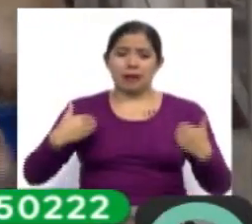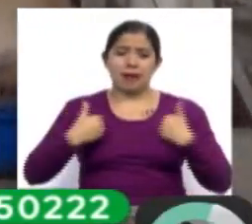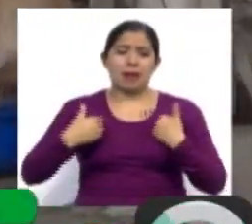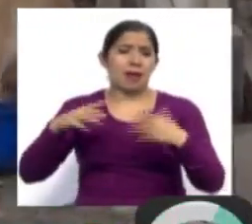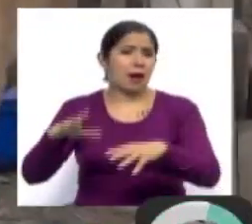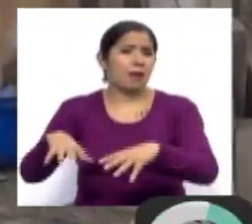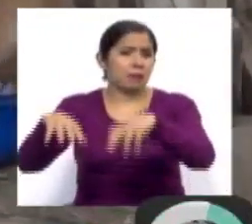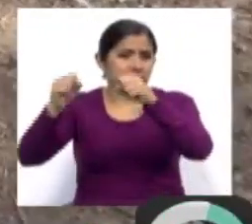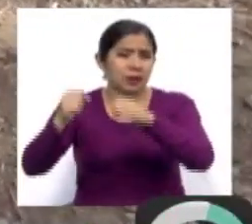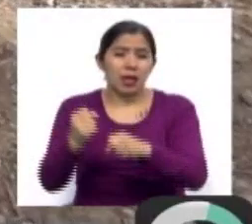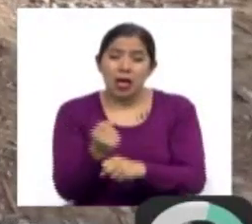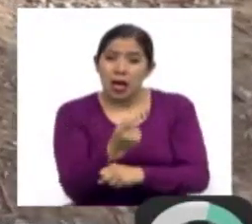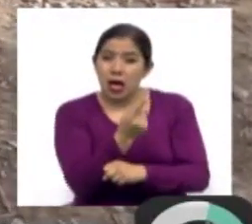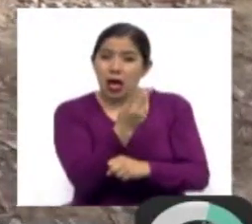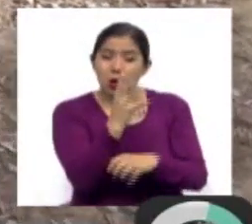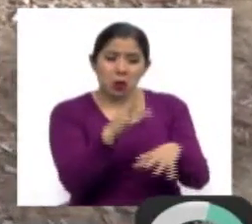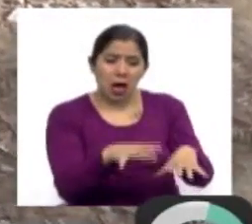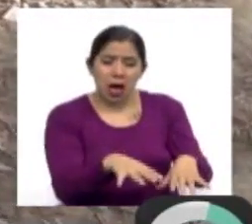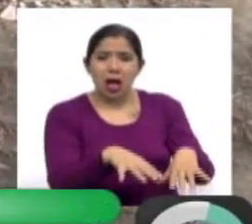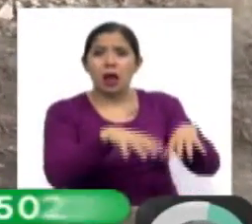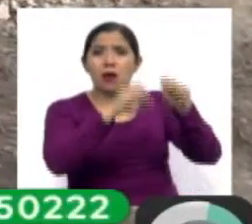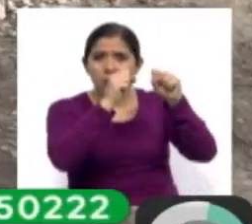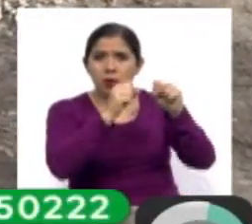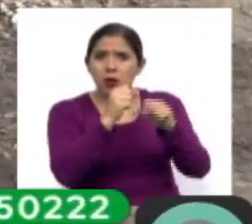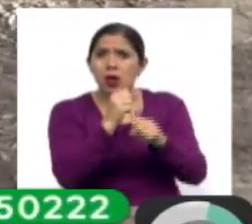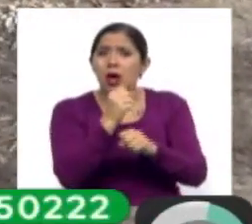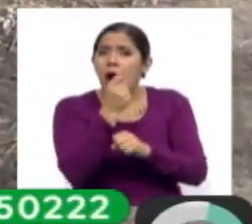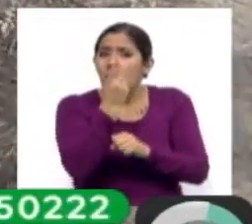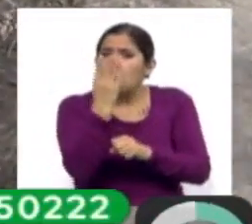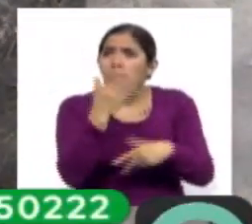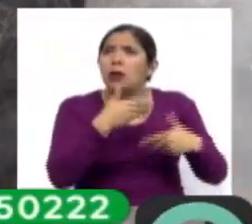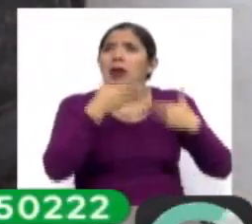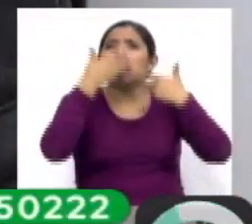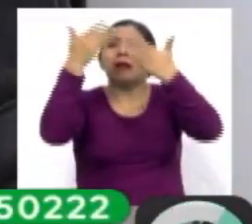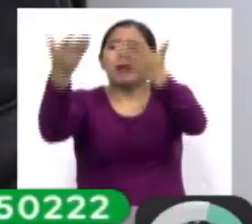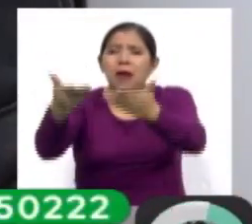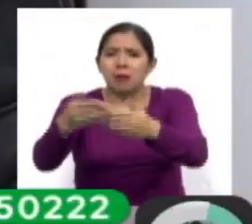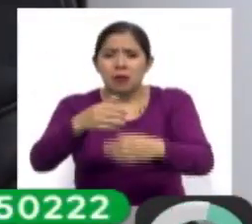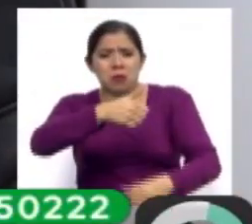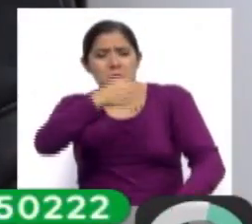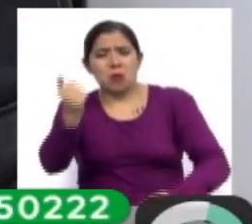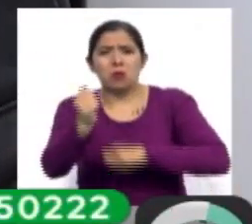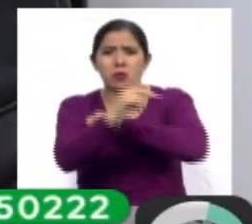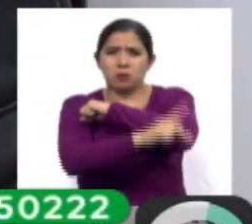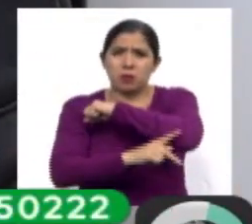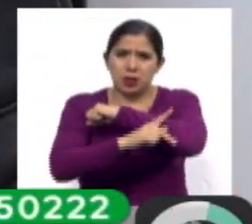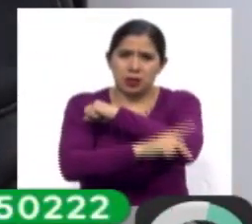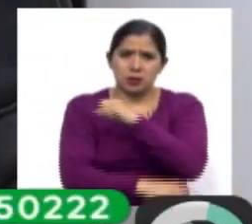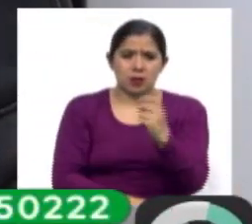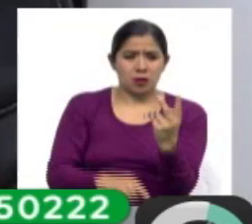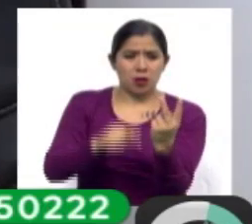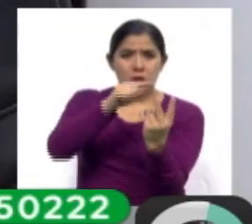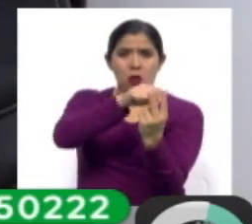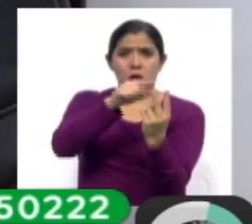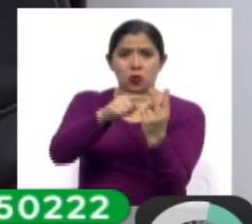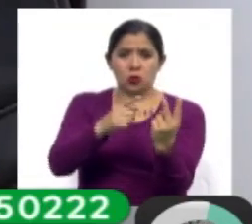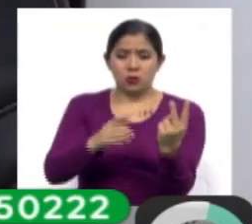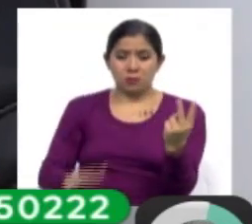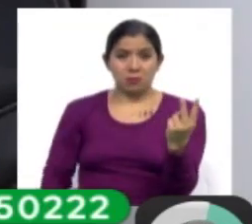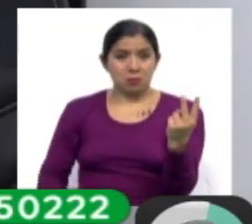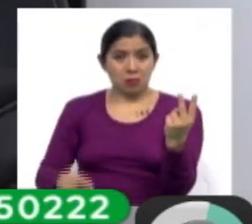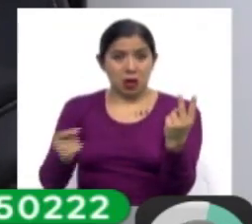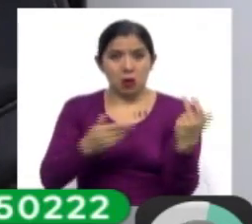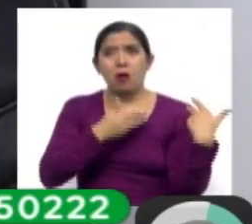algunas que fueron adoptadas incluso fuera de las fronteras del país. Dos de estos canes han llegado a Barcelona, a España,